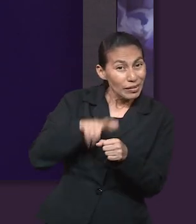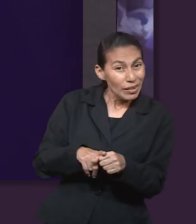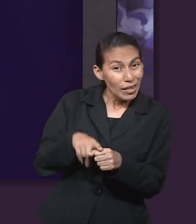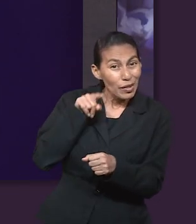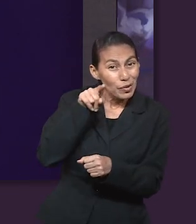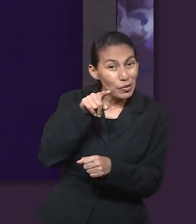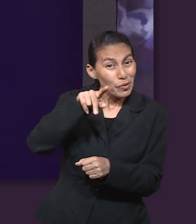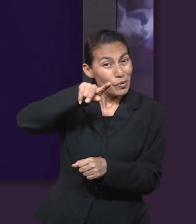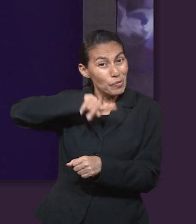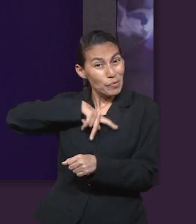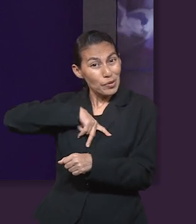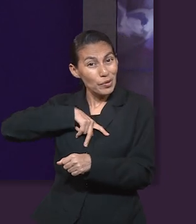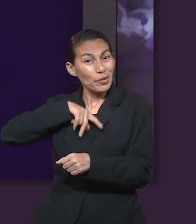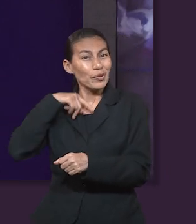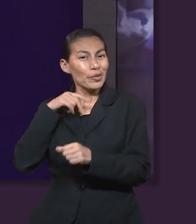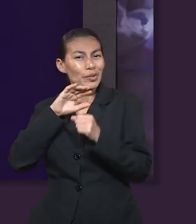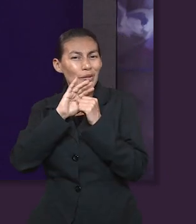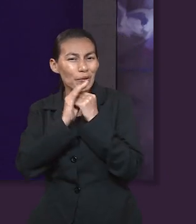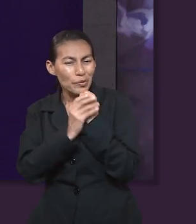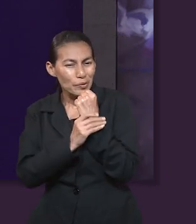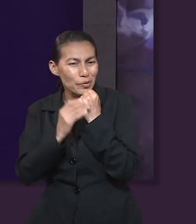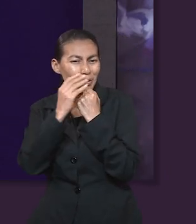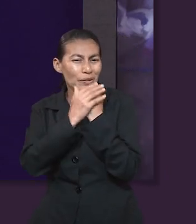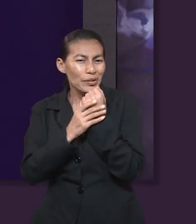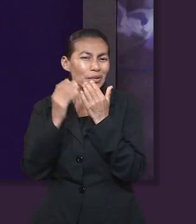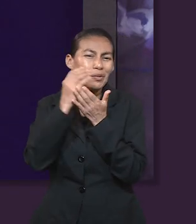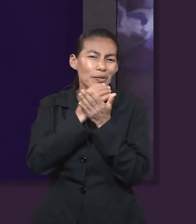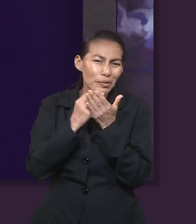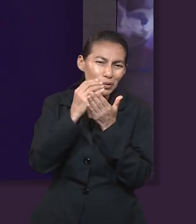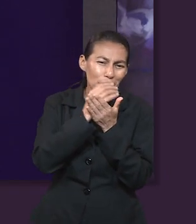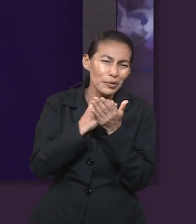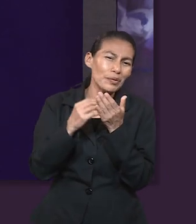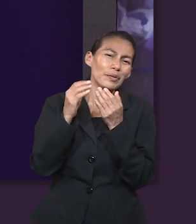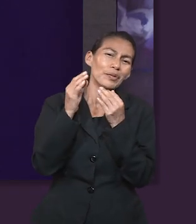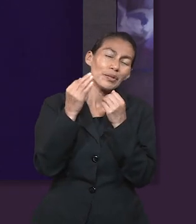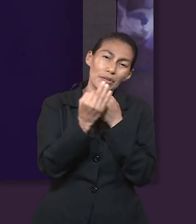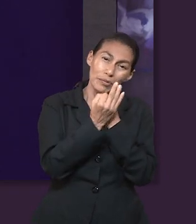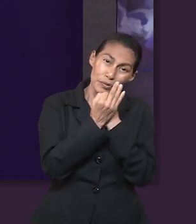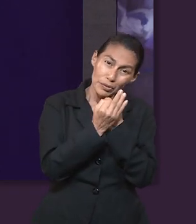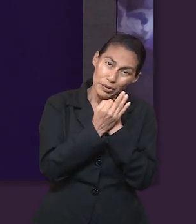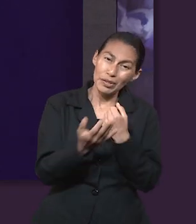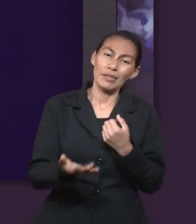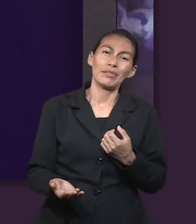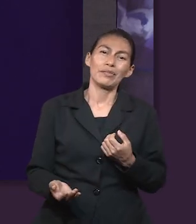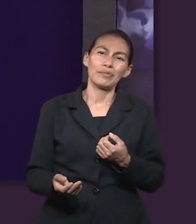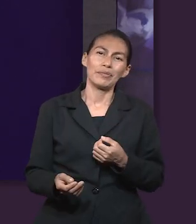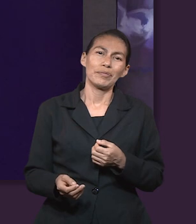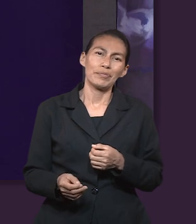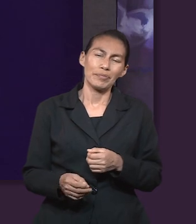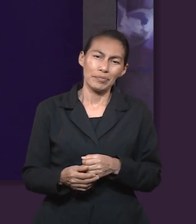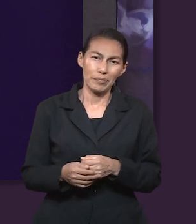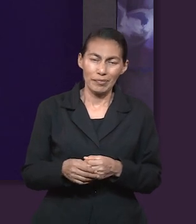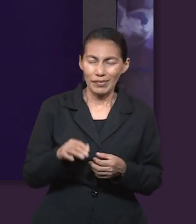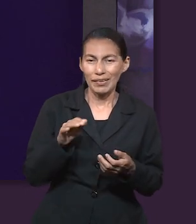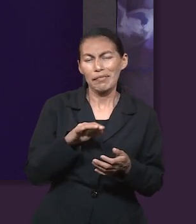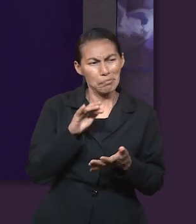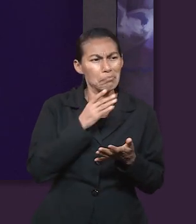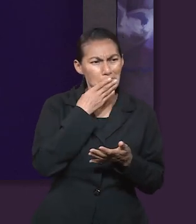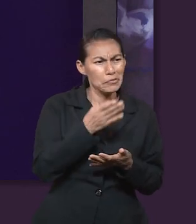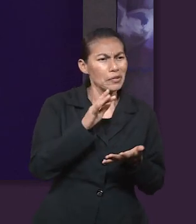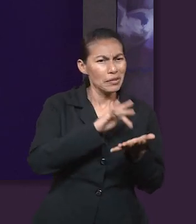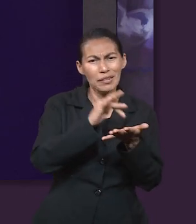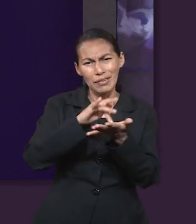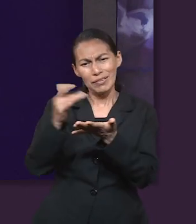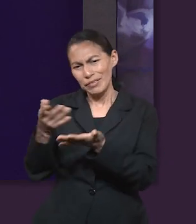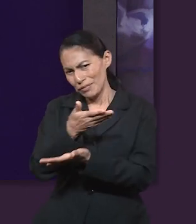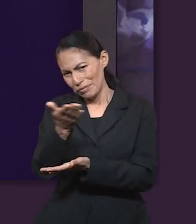es una protección especial, tú eres mío, yo te curo, yo te protejo, aquí estoy para ti. Excelente, pues, les